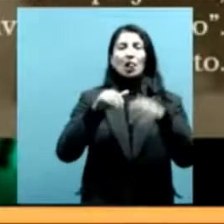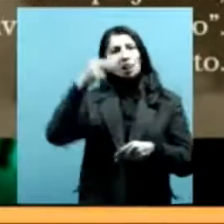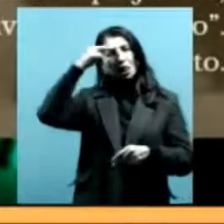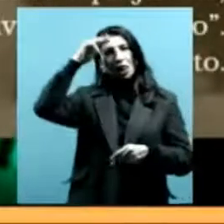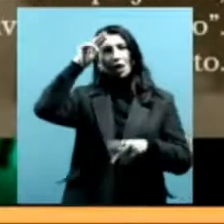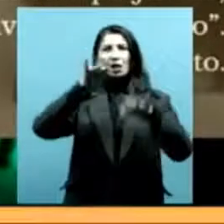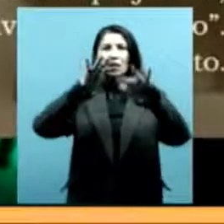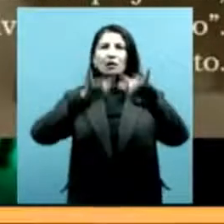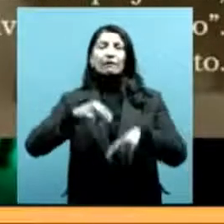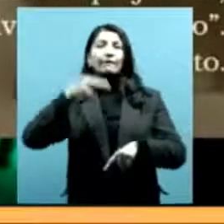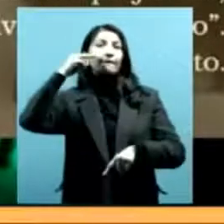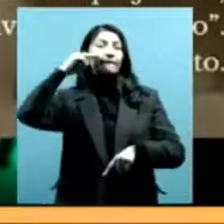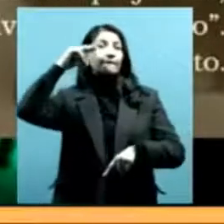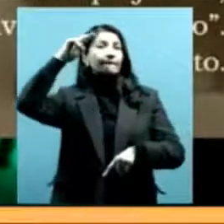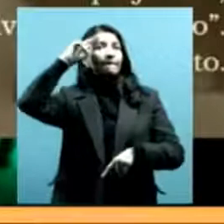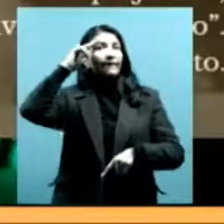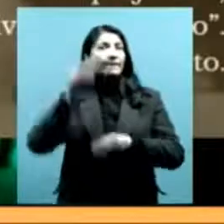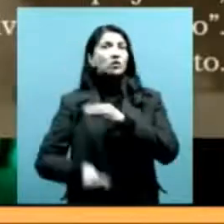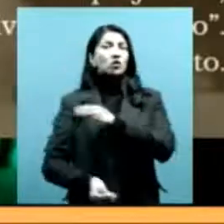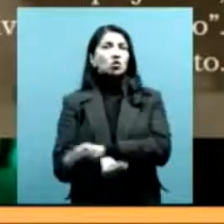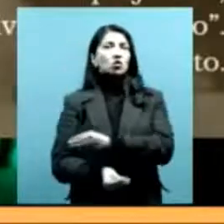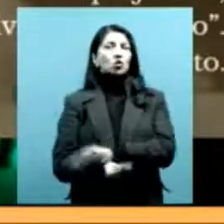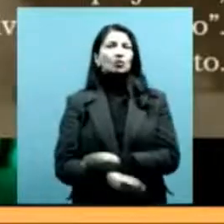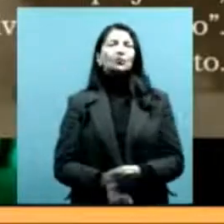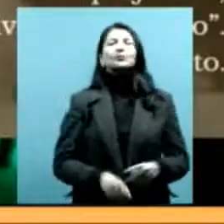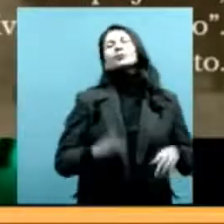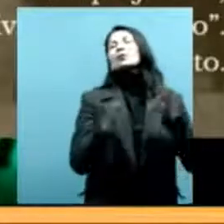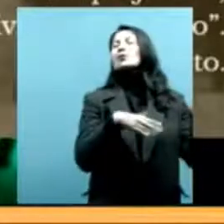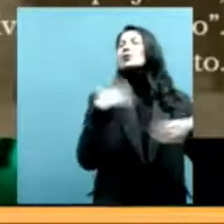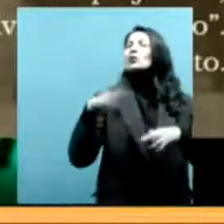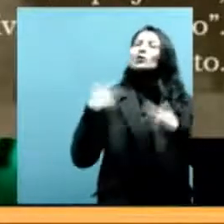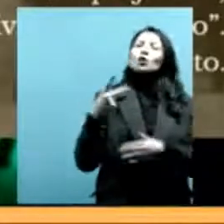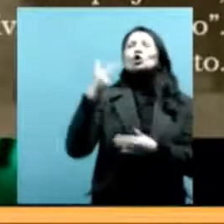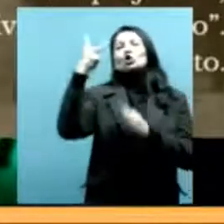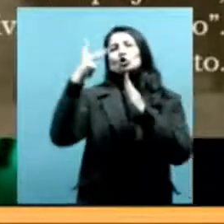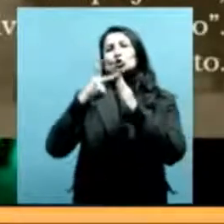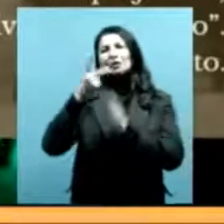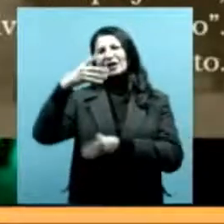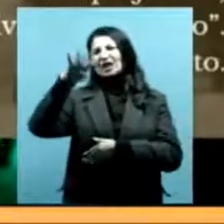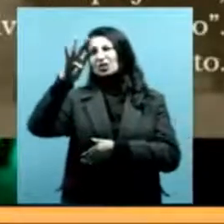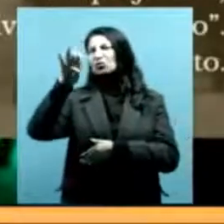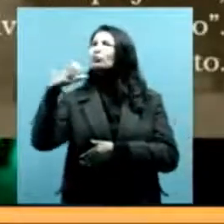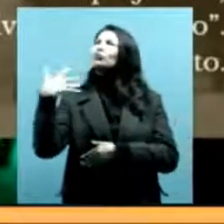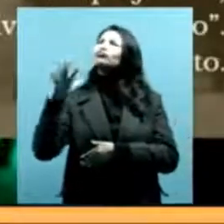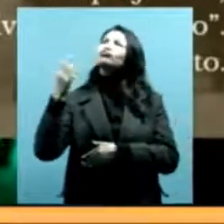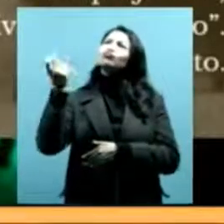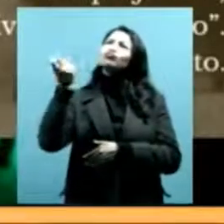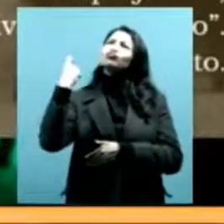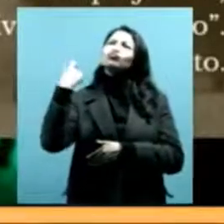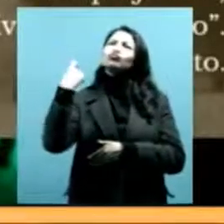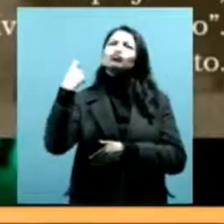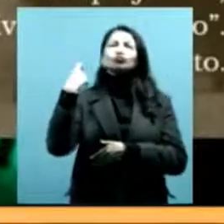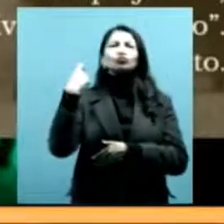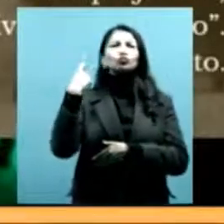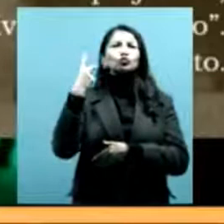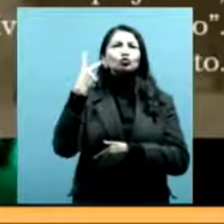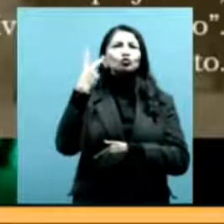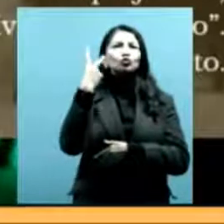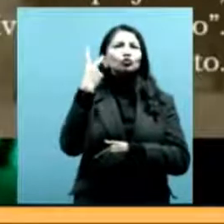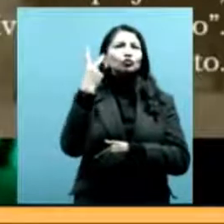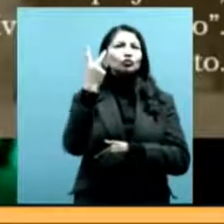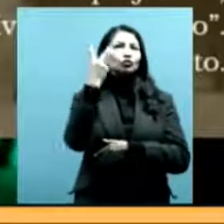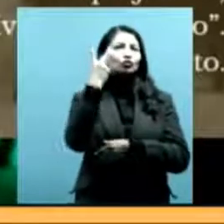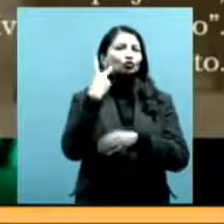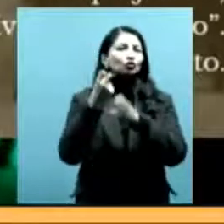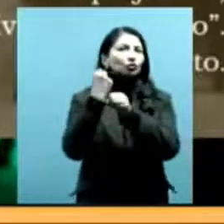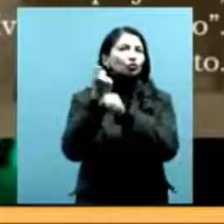Y esto tiene importancia, esto es un juicio del 2019, o sea, de hace, estamos en 2021, dos años